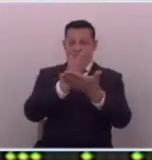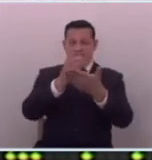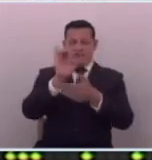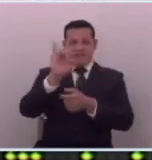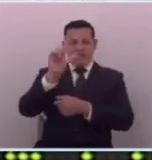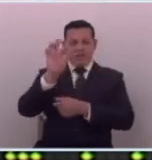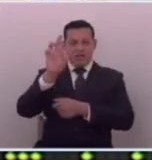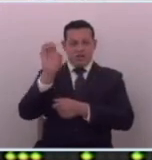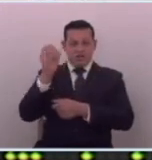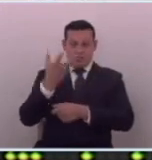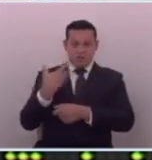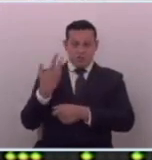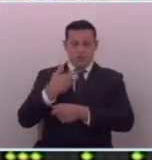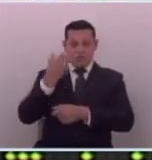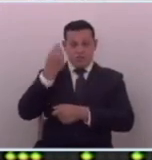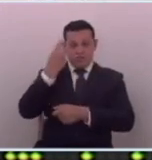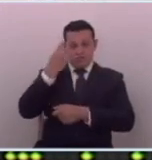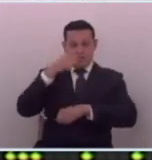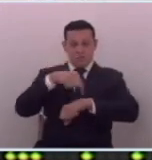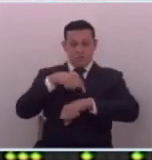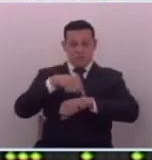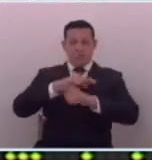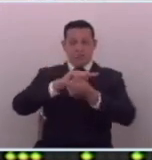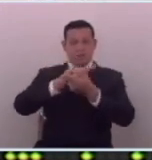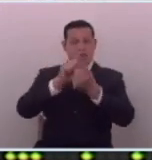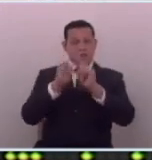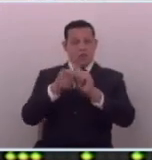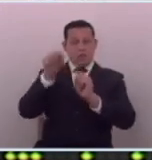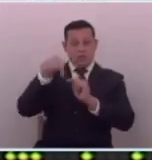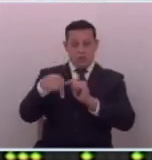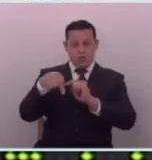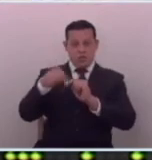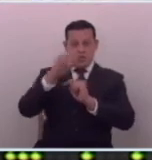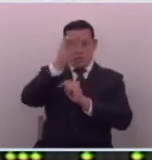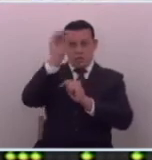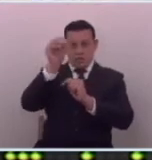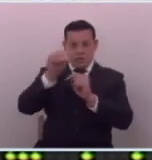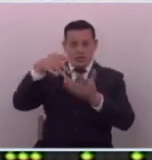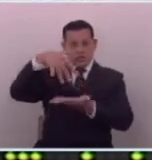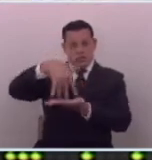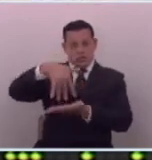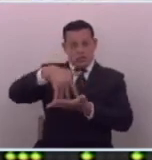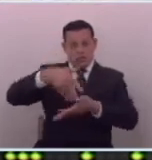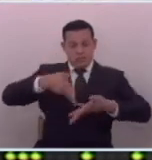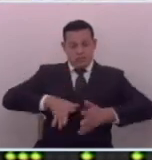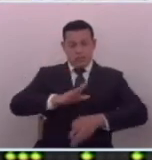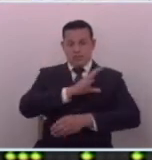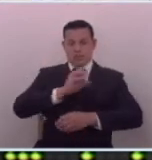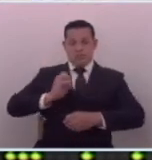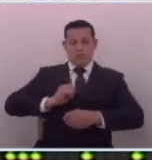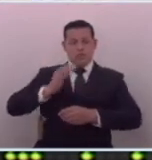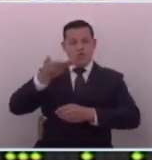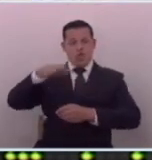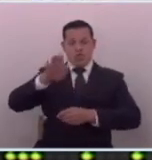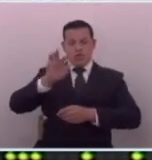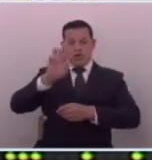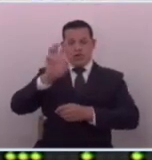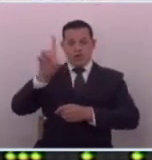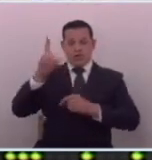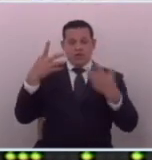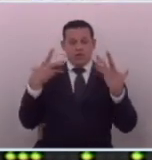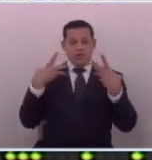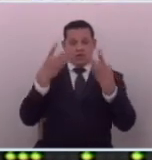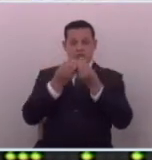entendemos nosotros que los tiempos cambian y que ahora buena parte de la población salvadoreña usa redes sociales para informarse